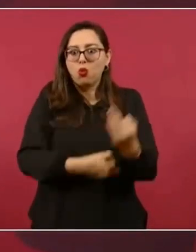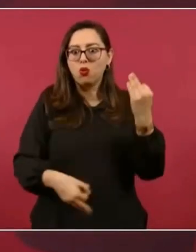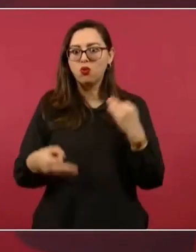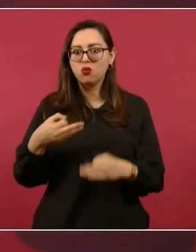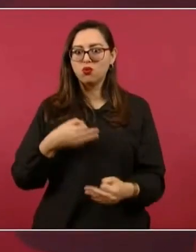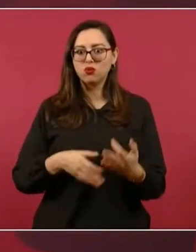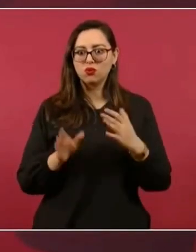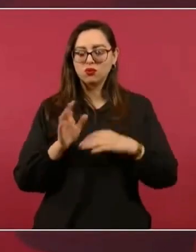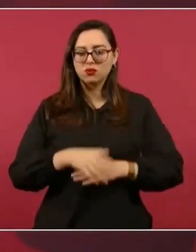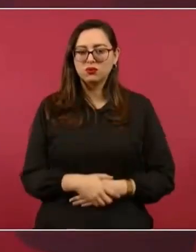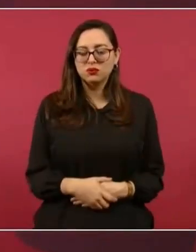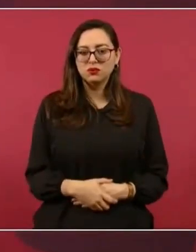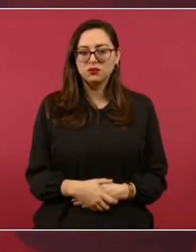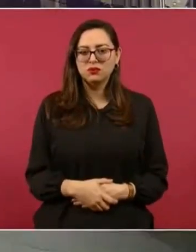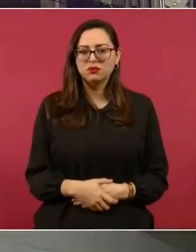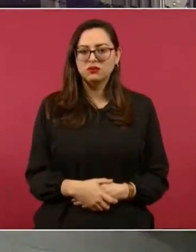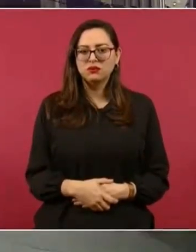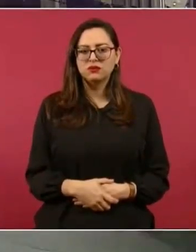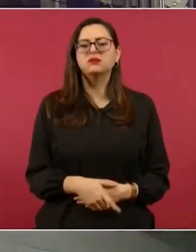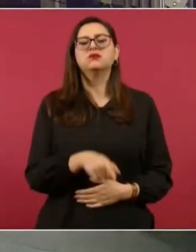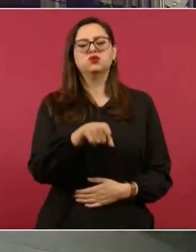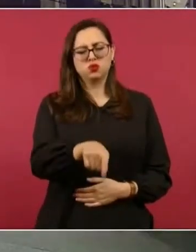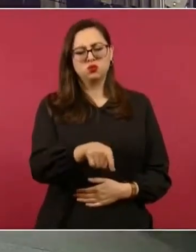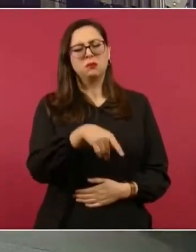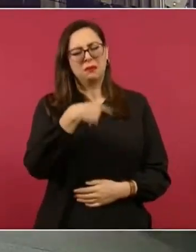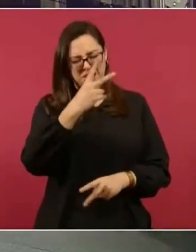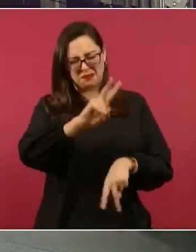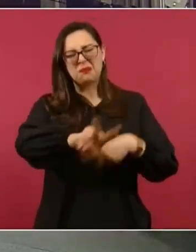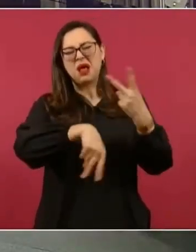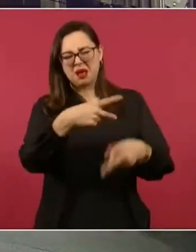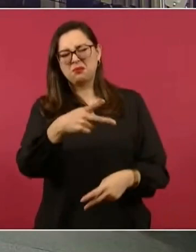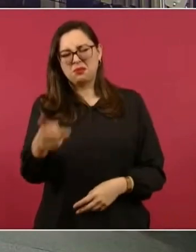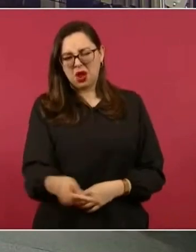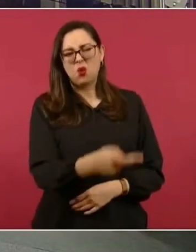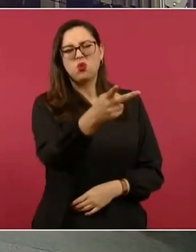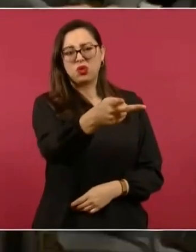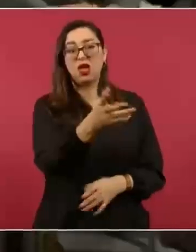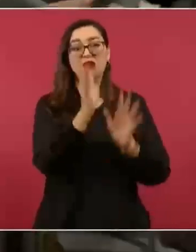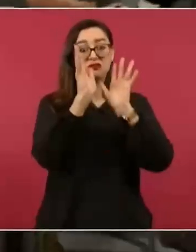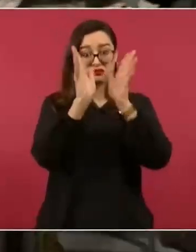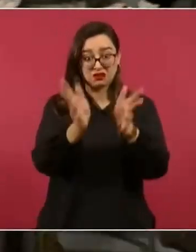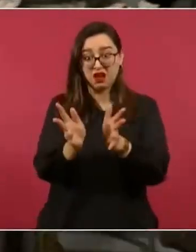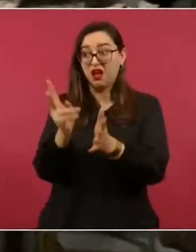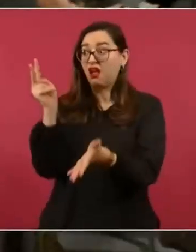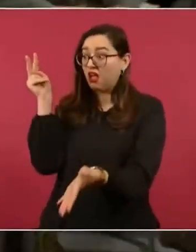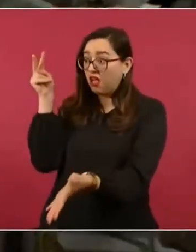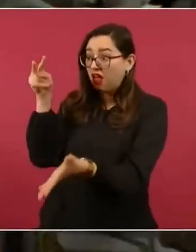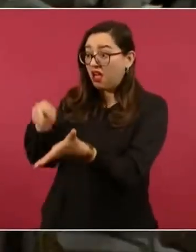entonces, pregúntale, ya mañana me dices si